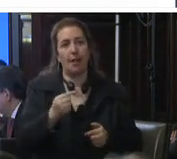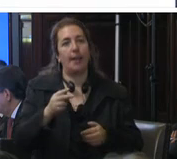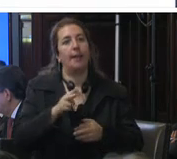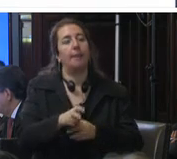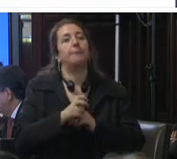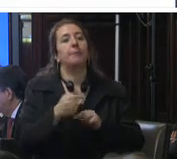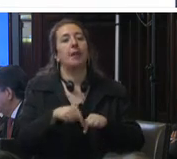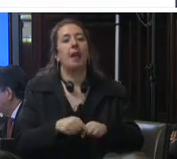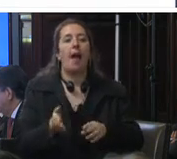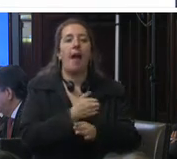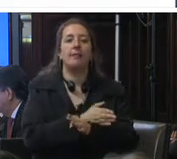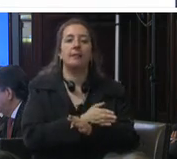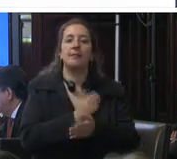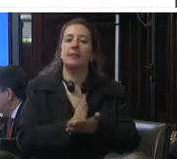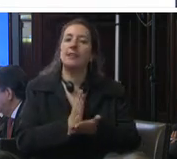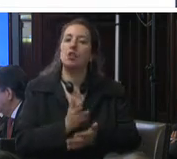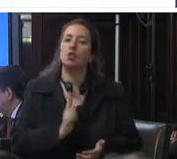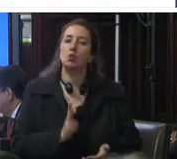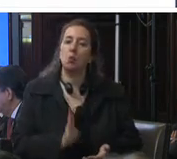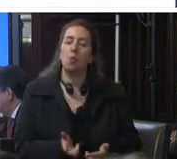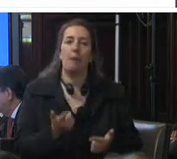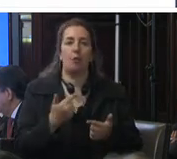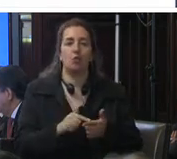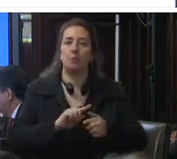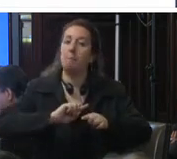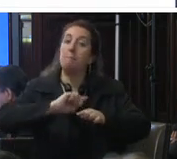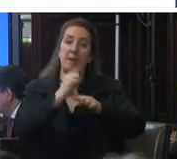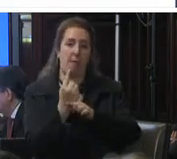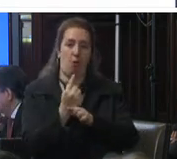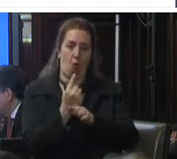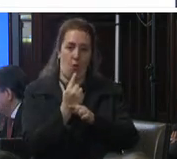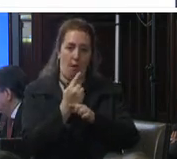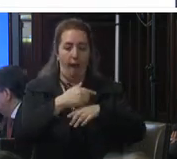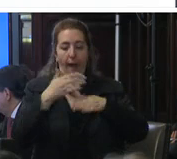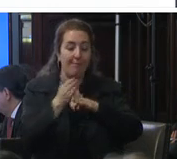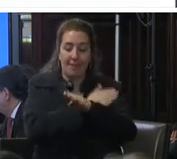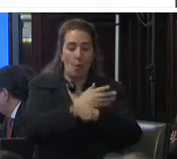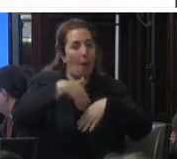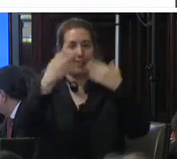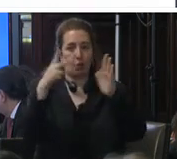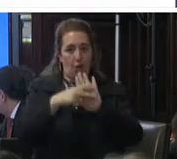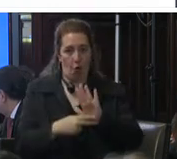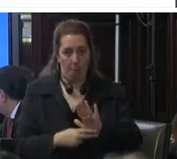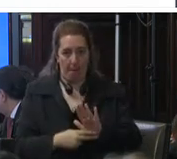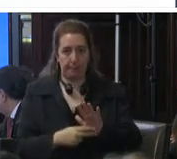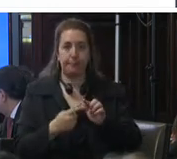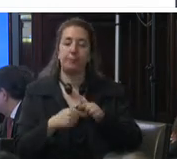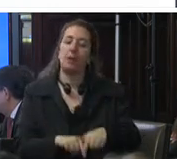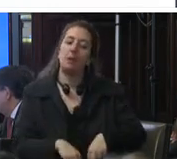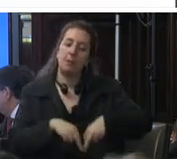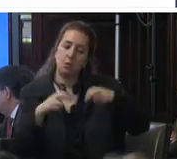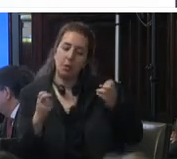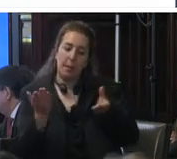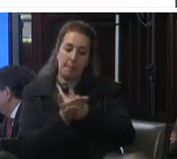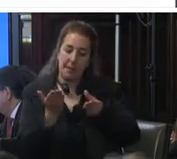prevalecen sobre cualquier norma de carácter convencional más grave aún en el estudio del expediente varios 13